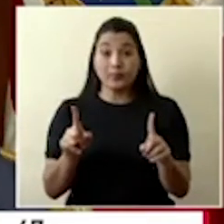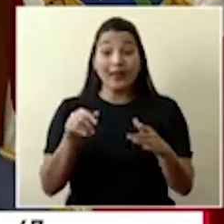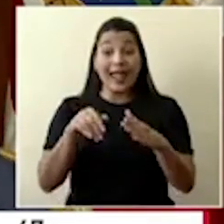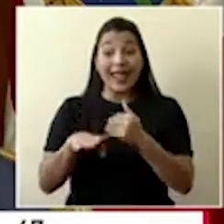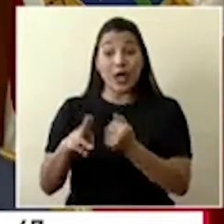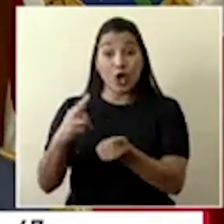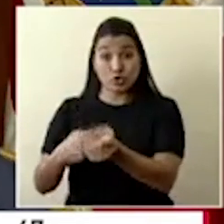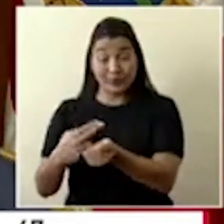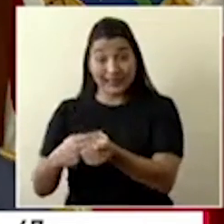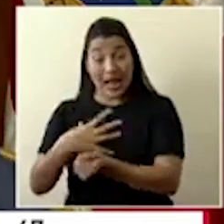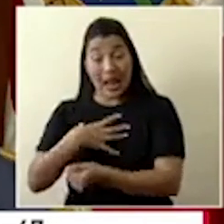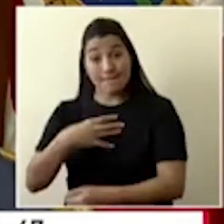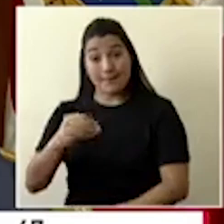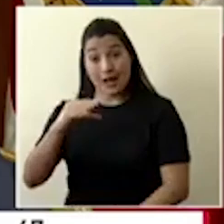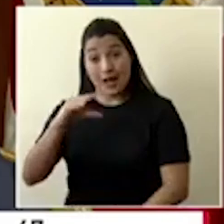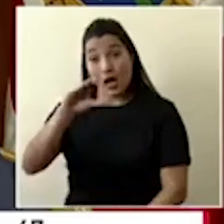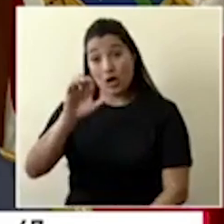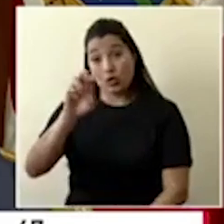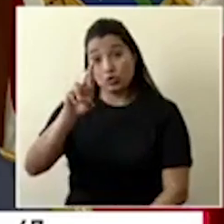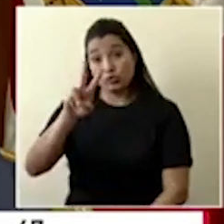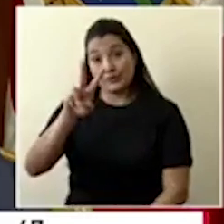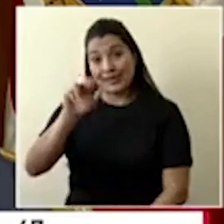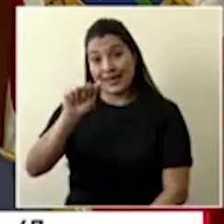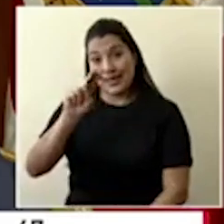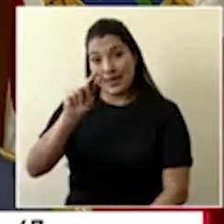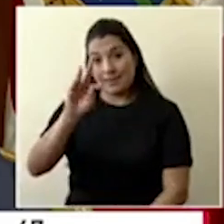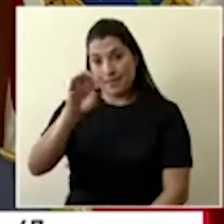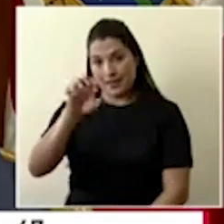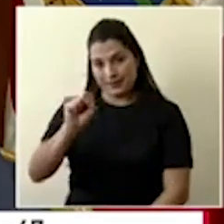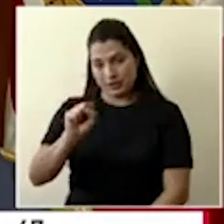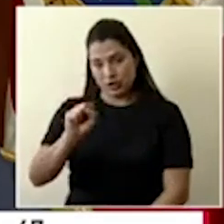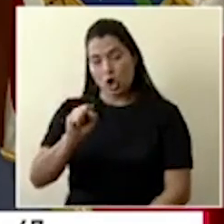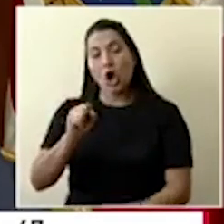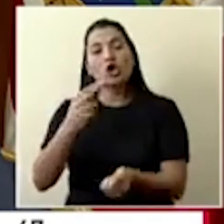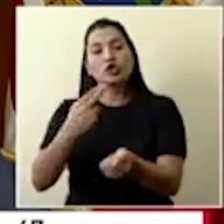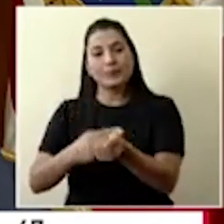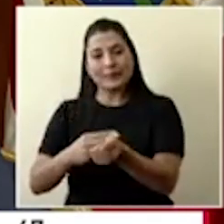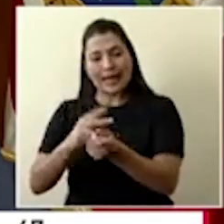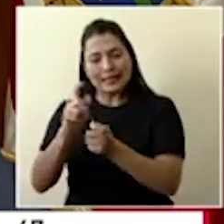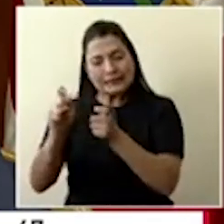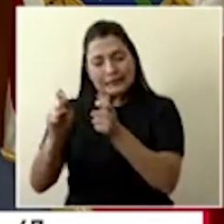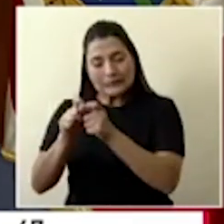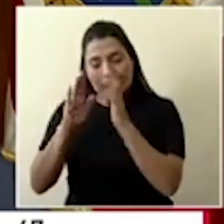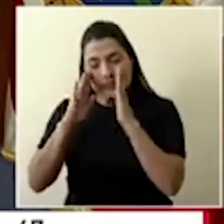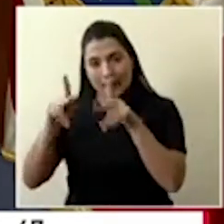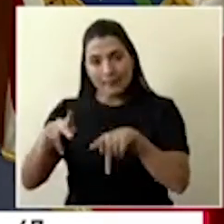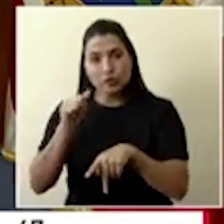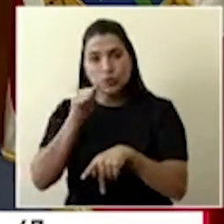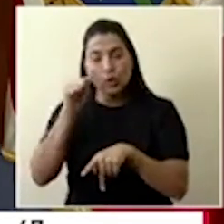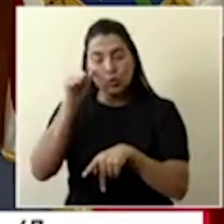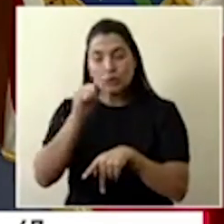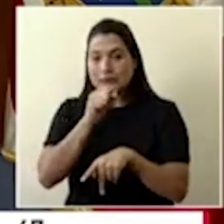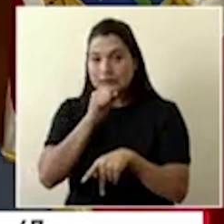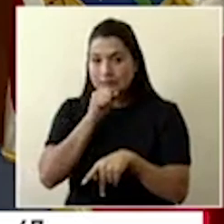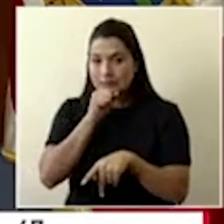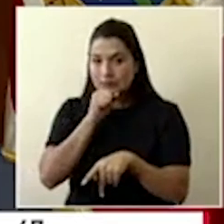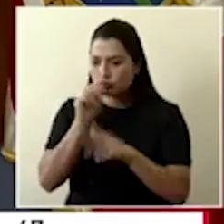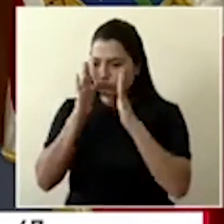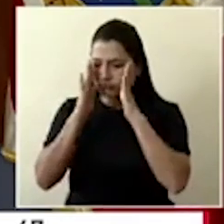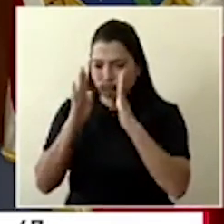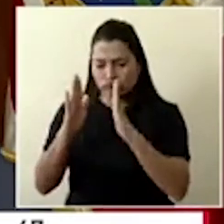Blanco Cervantes, que es un excelente hospital geriátrico, se le dio la atención de altísima calidad,